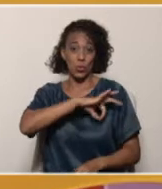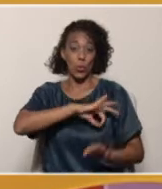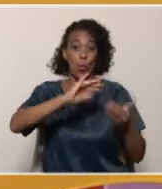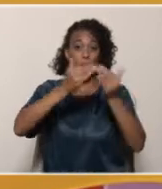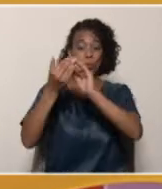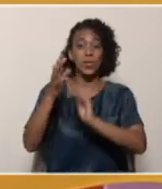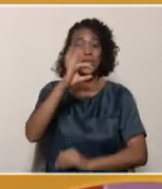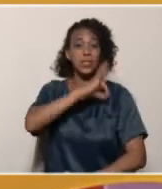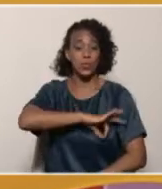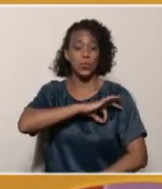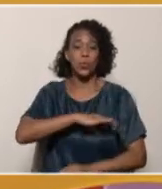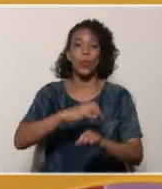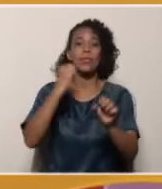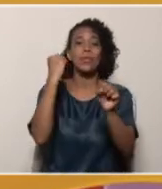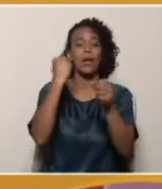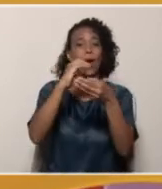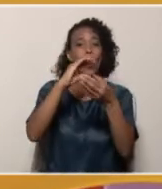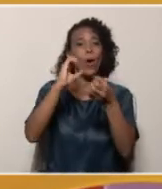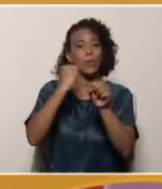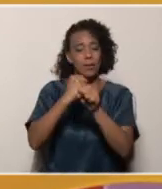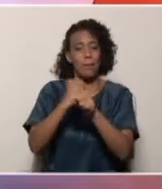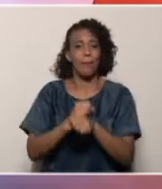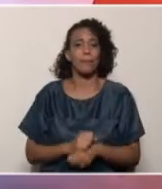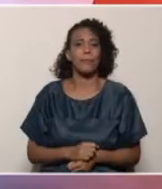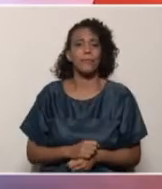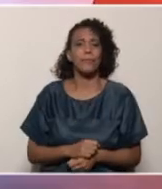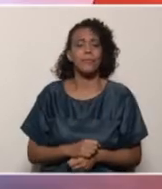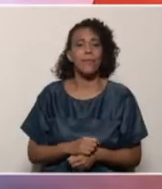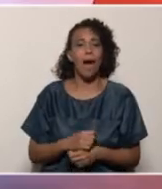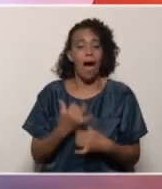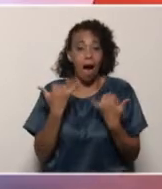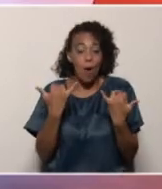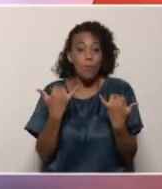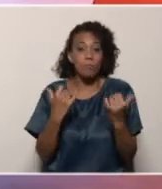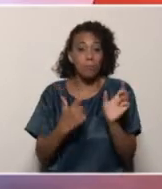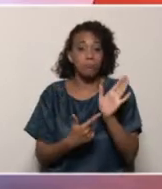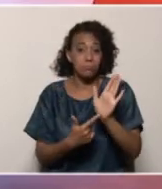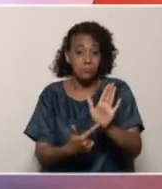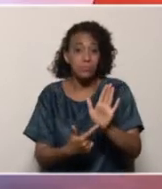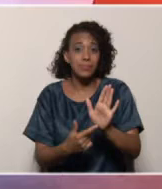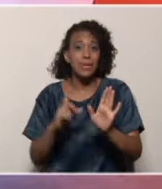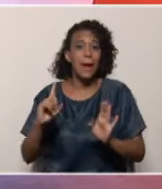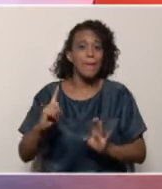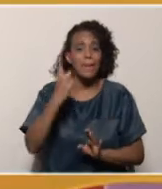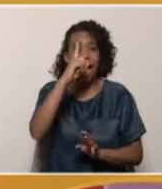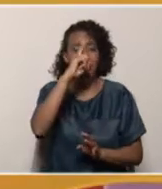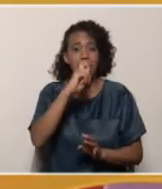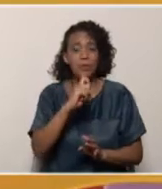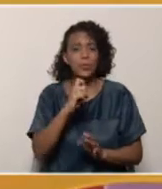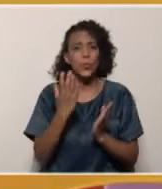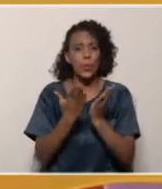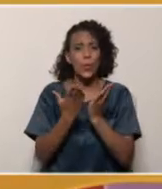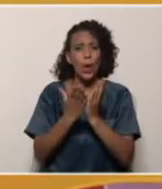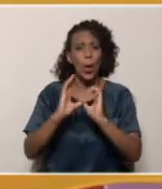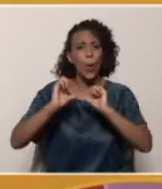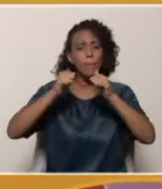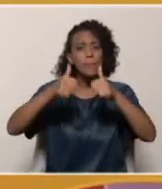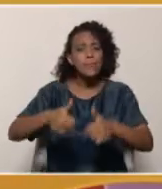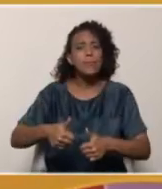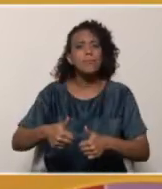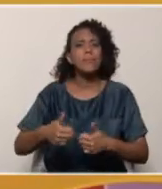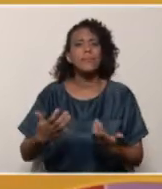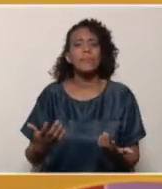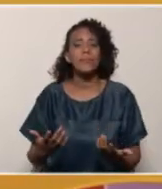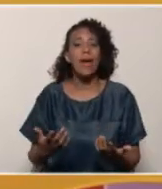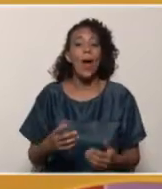sociolaborales en esta oportunidad ya para este primer momento en este nuevo año escolar profe vamos a arrancar con lo que